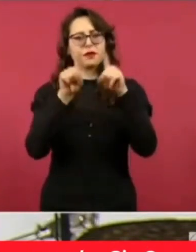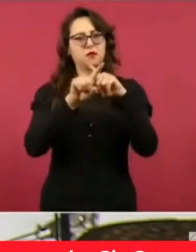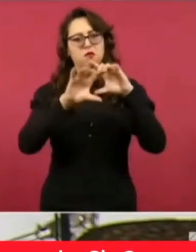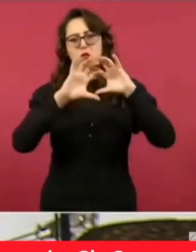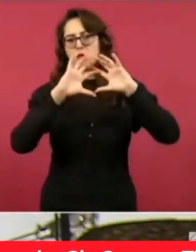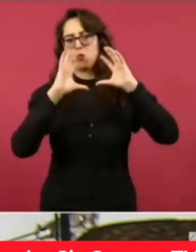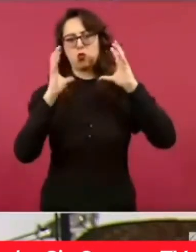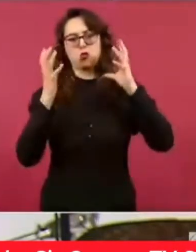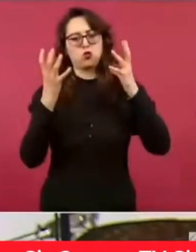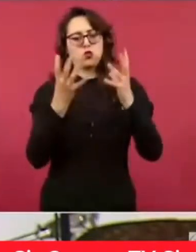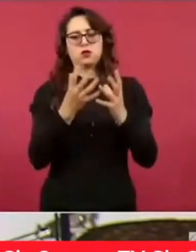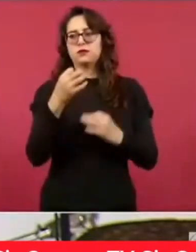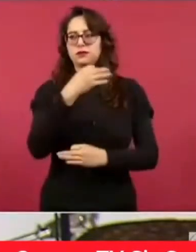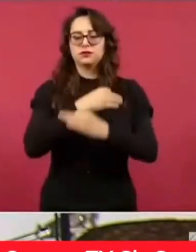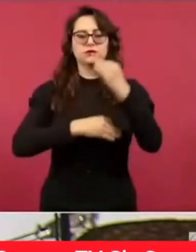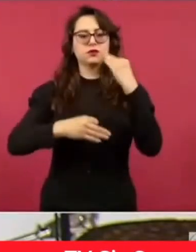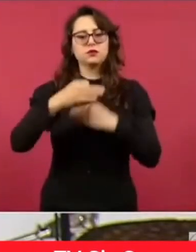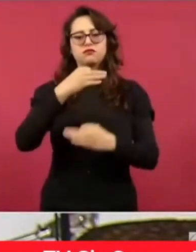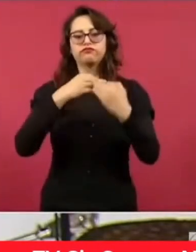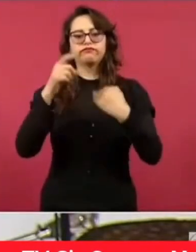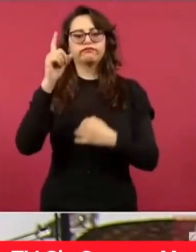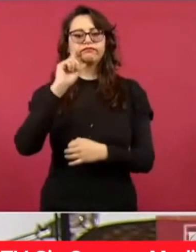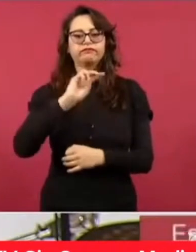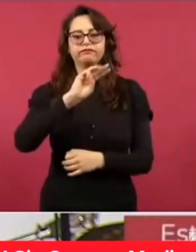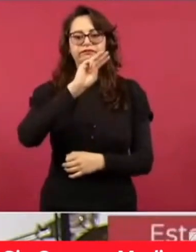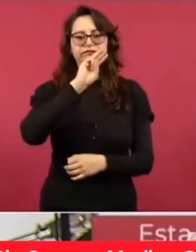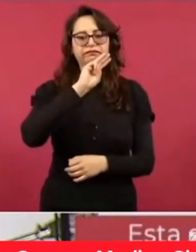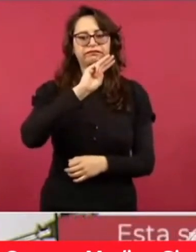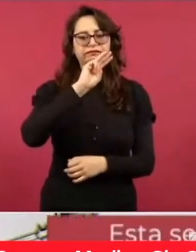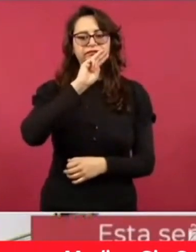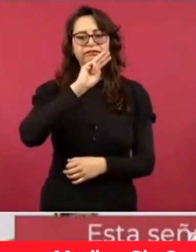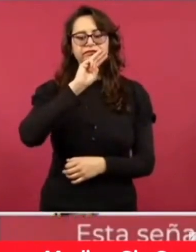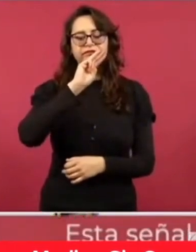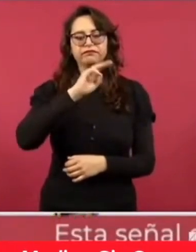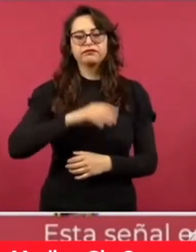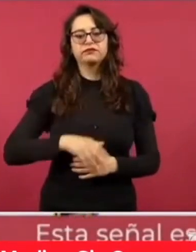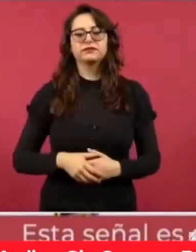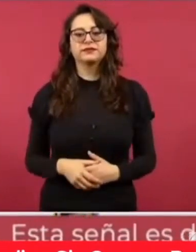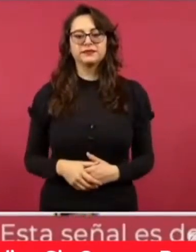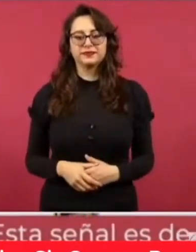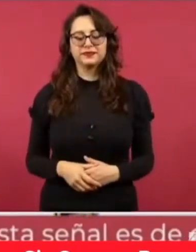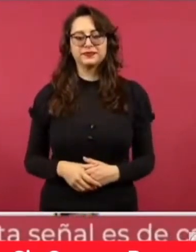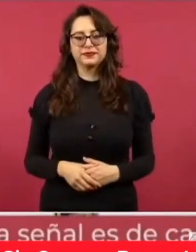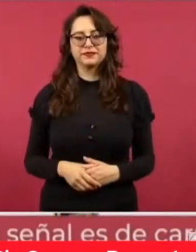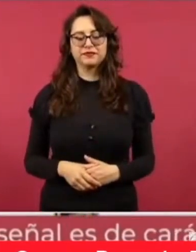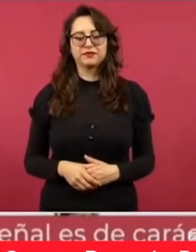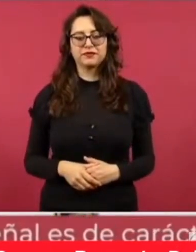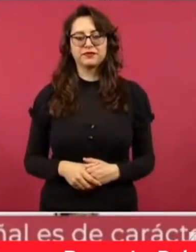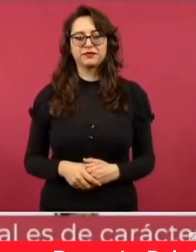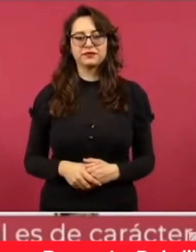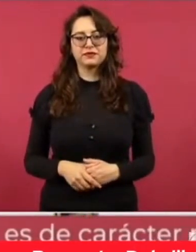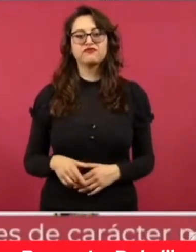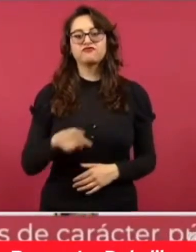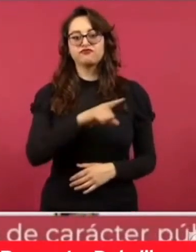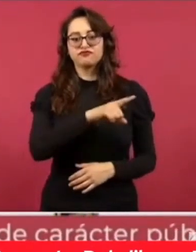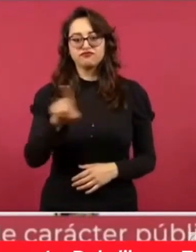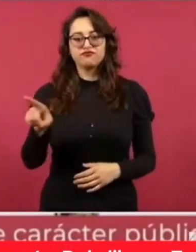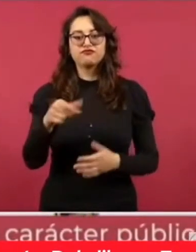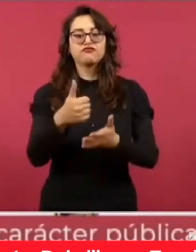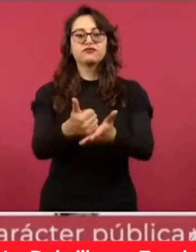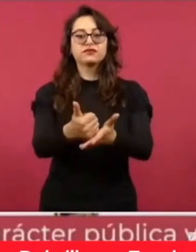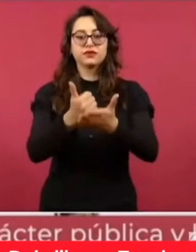De manera muy especial, ayúdenme, ayúdenme